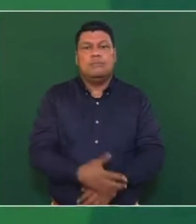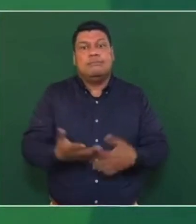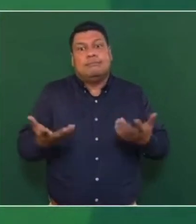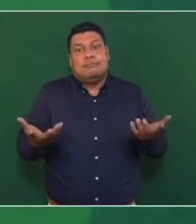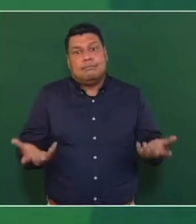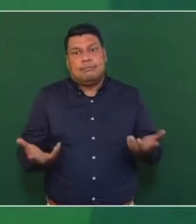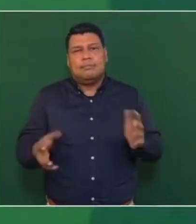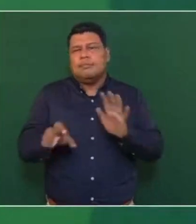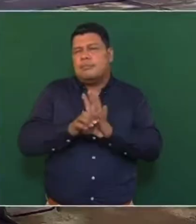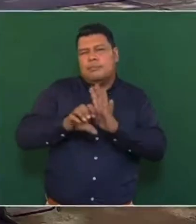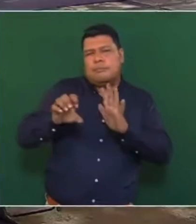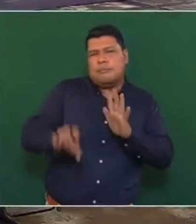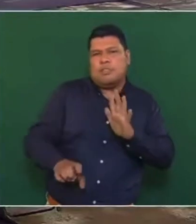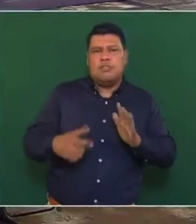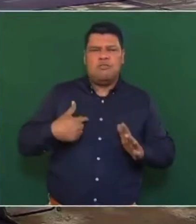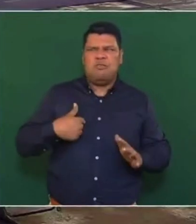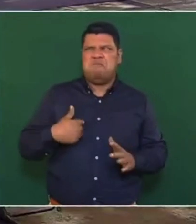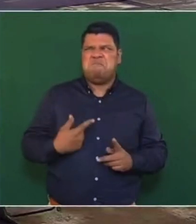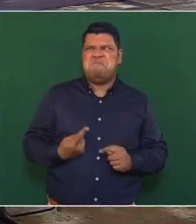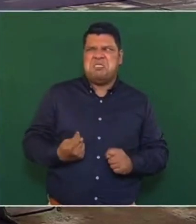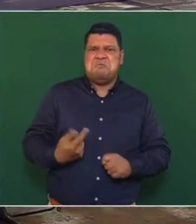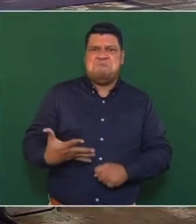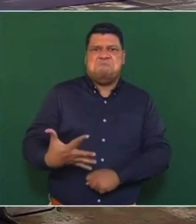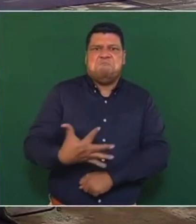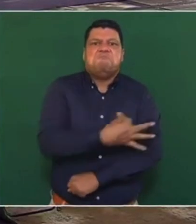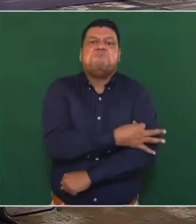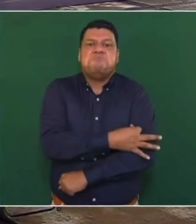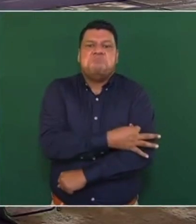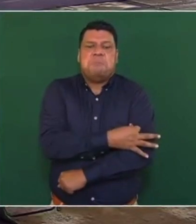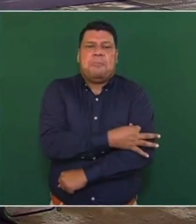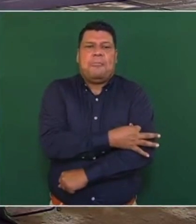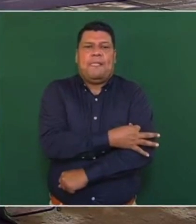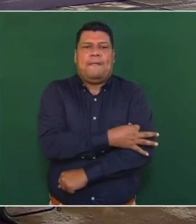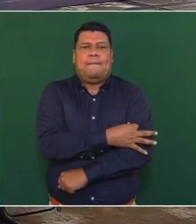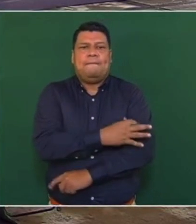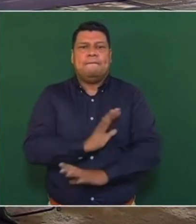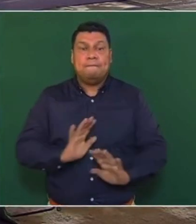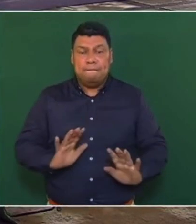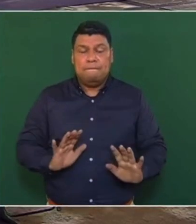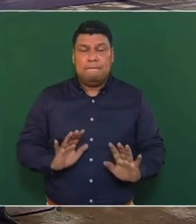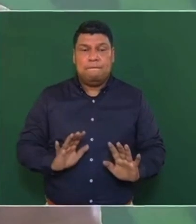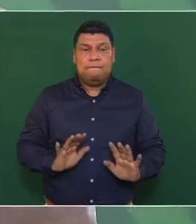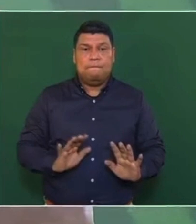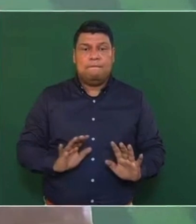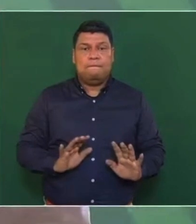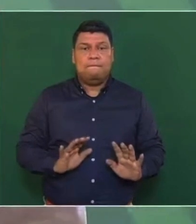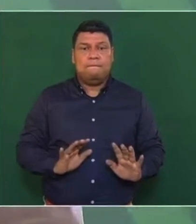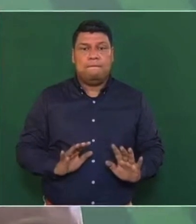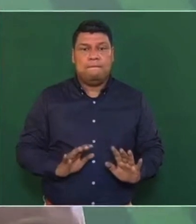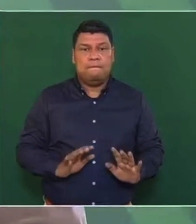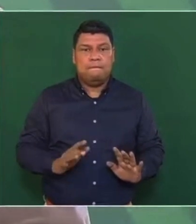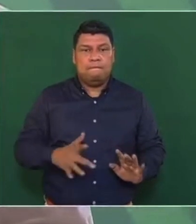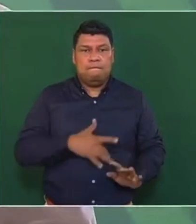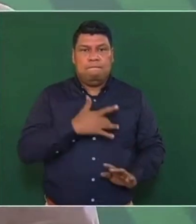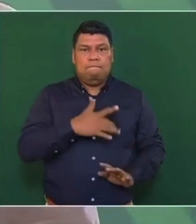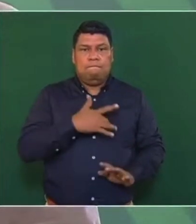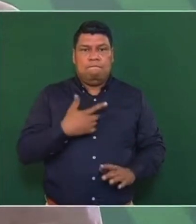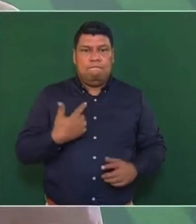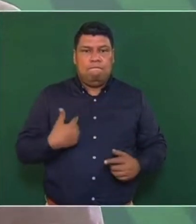si nos vacunamos con cualquiera de las vacunas tenemos